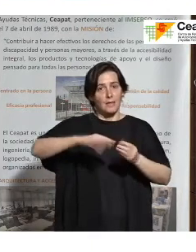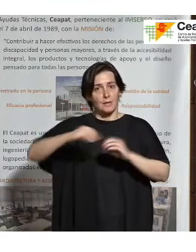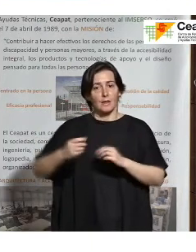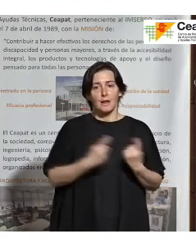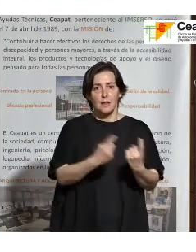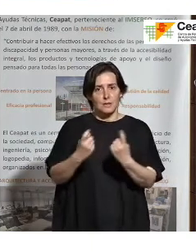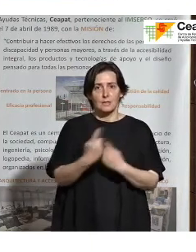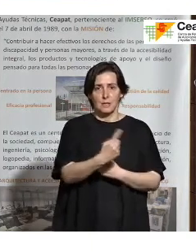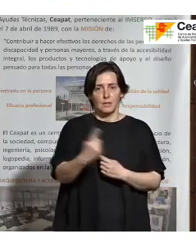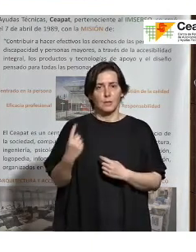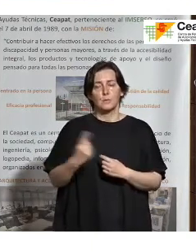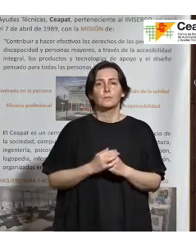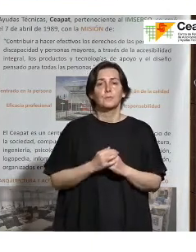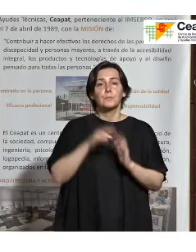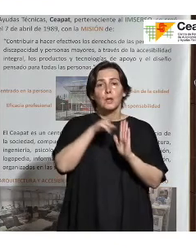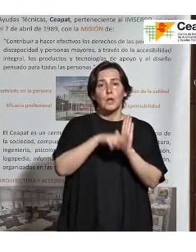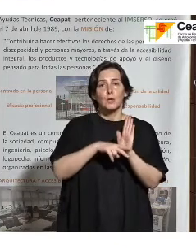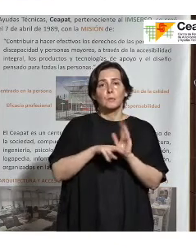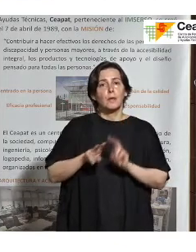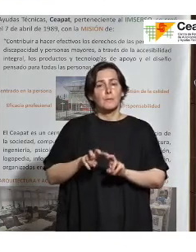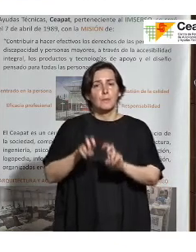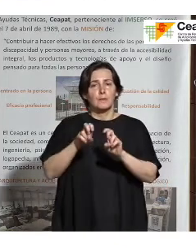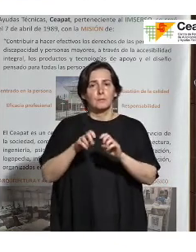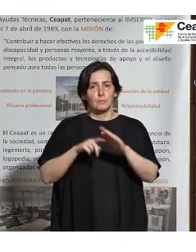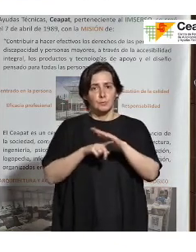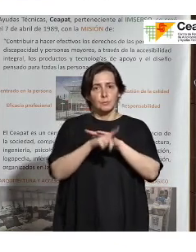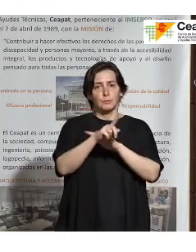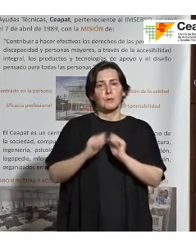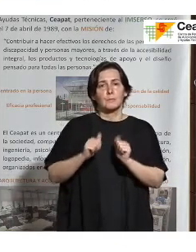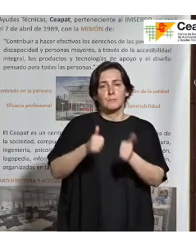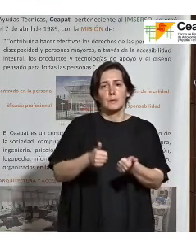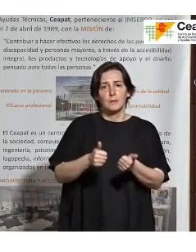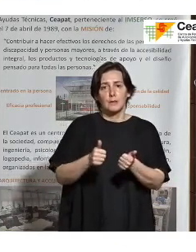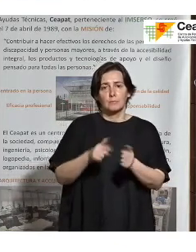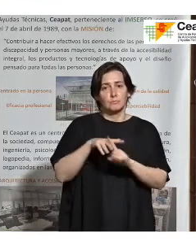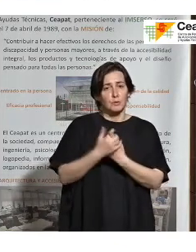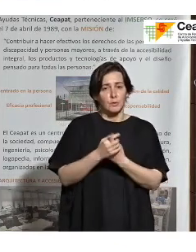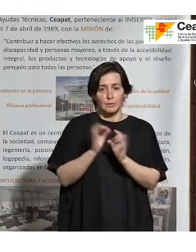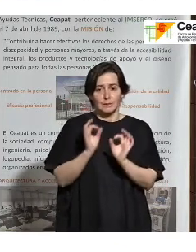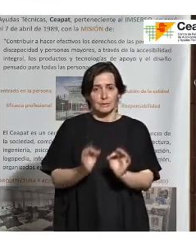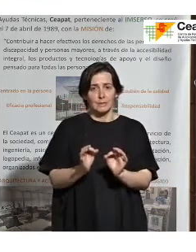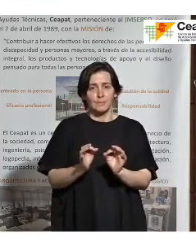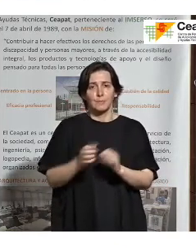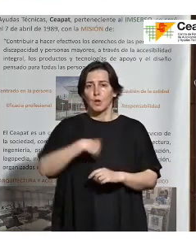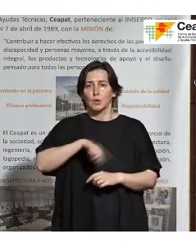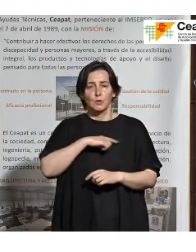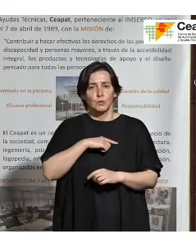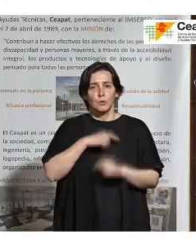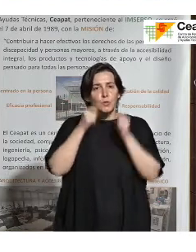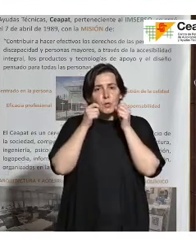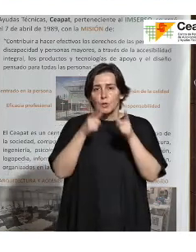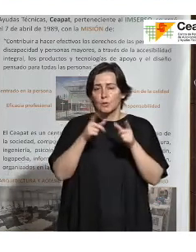necesidades. La norma inicial, cuando se desarrolló, pues en ese momento no teníamos tan presente toda esta